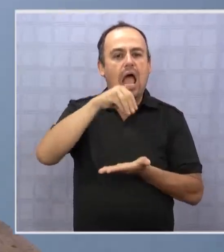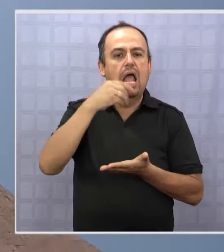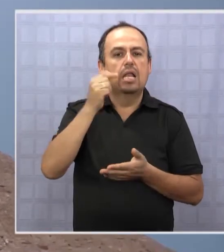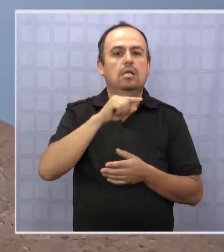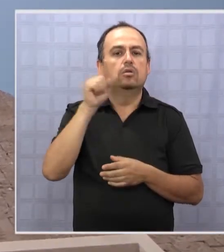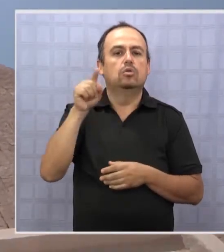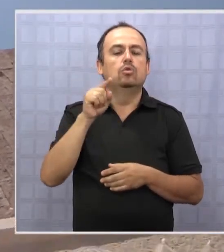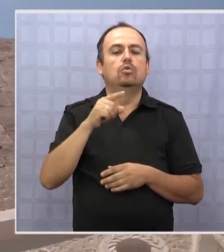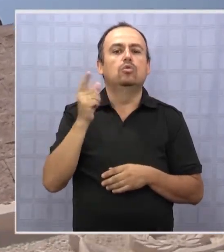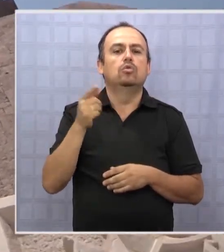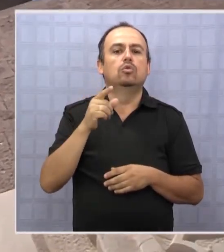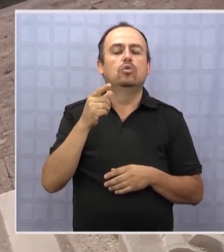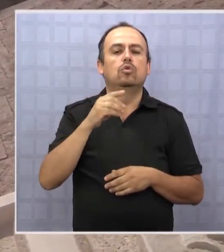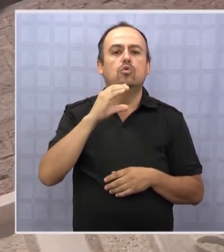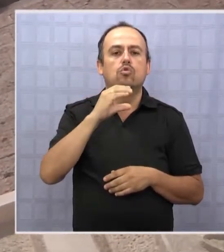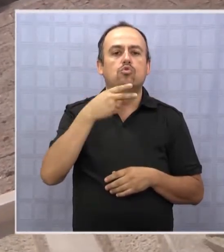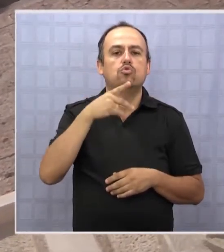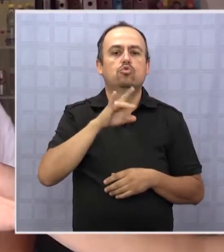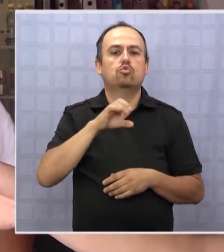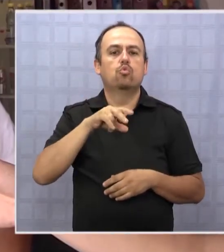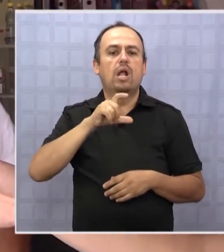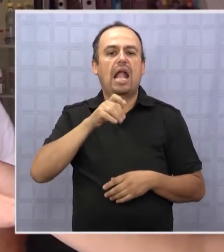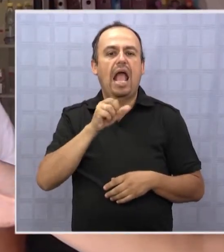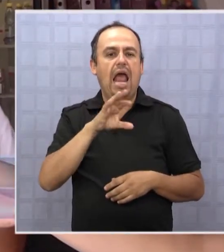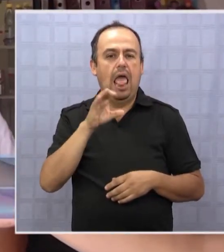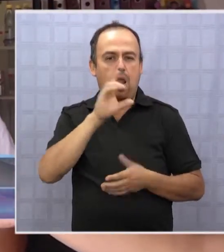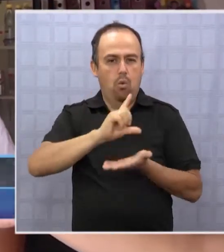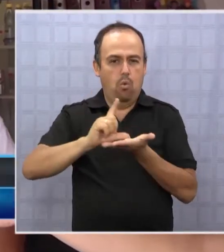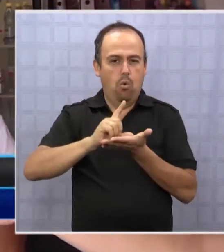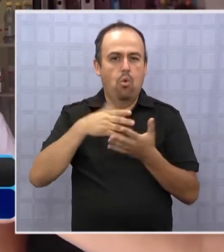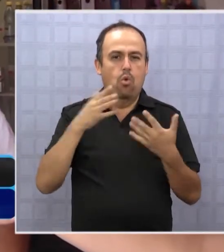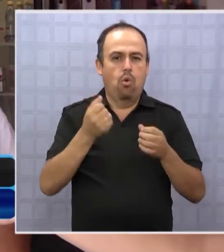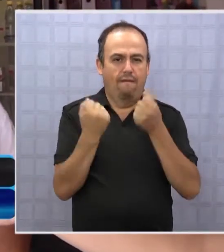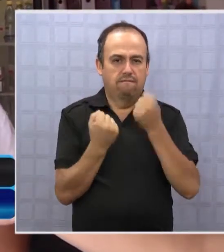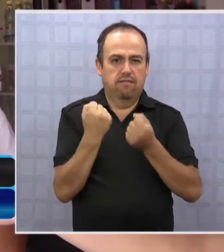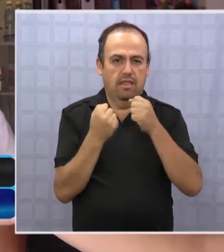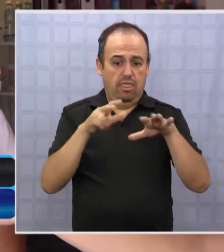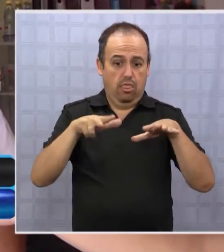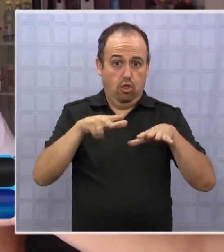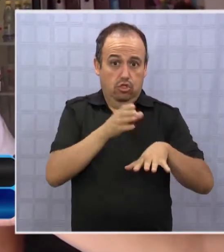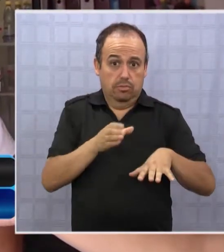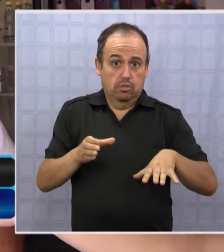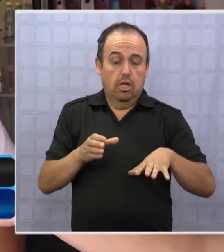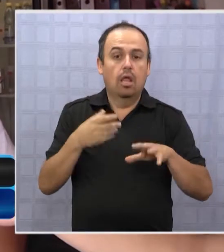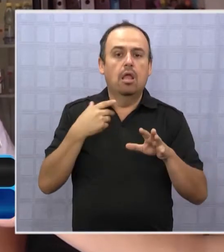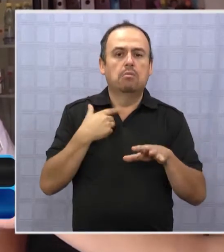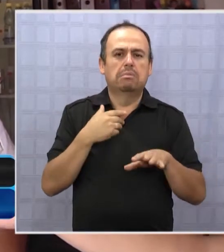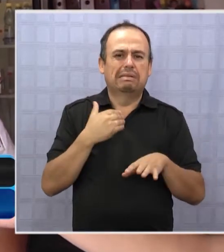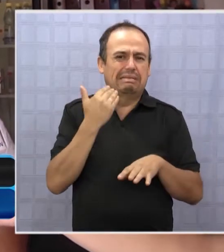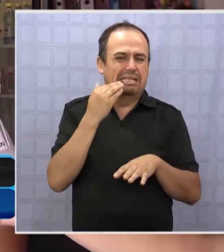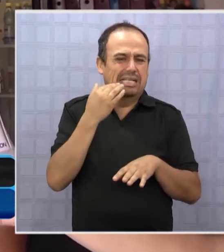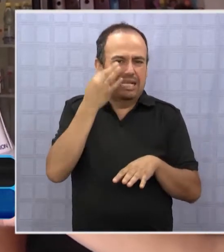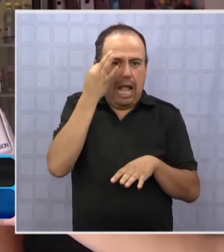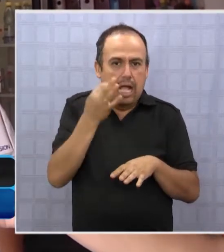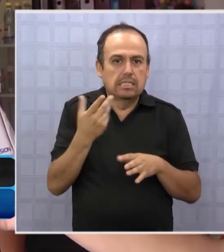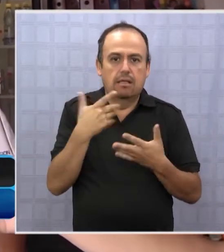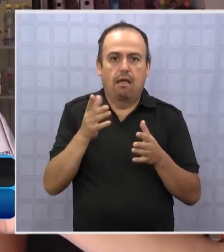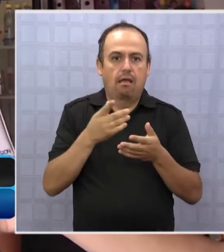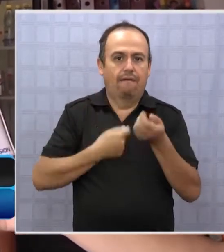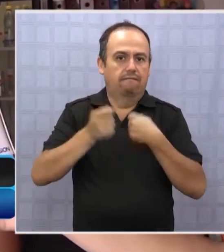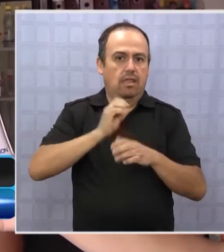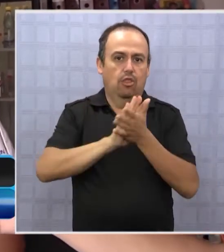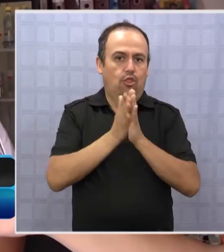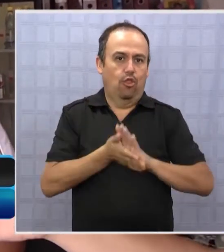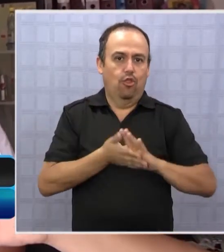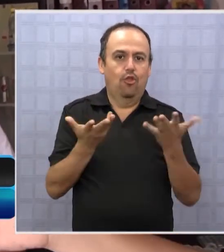Cochungara por tres días. Ya tenemos la mitad del vehículo prácticamente, de 18, lo tenemos prácticamente vendido, la